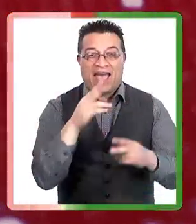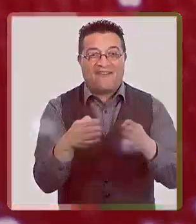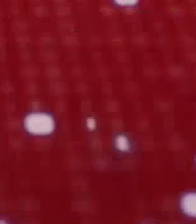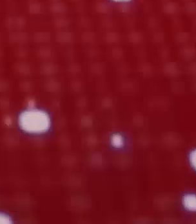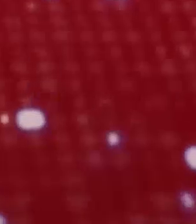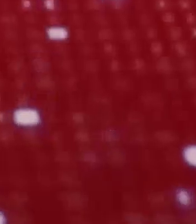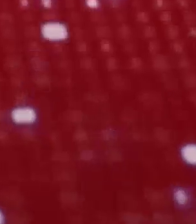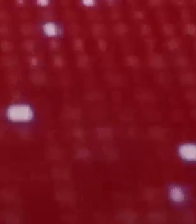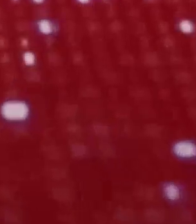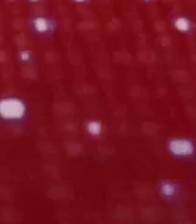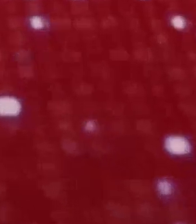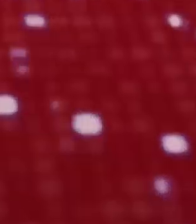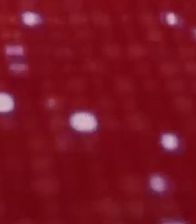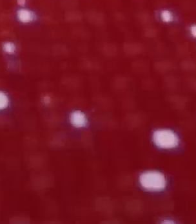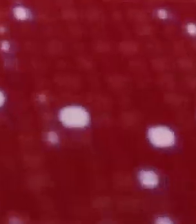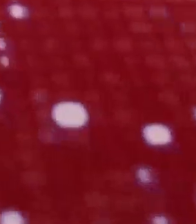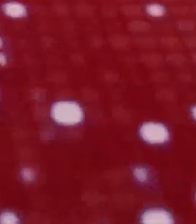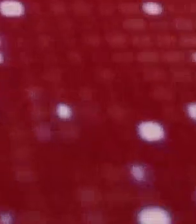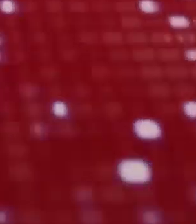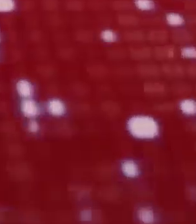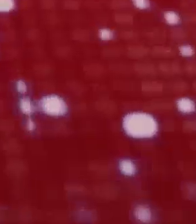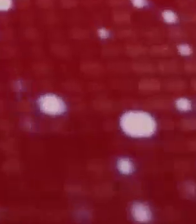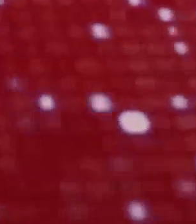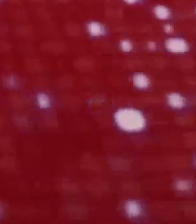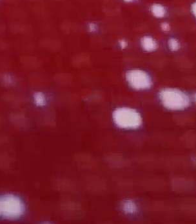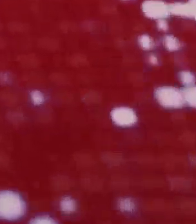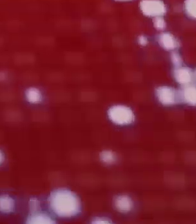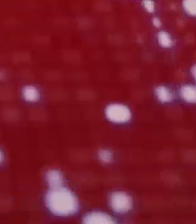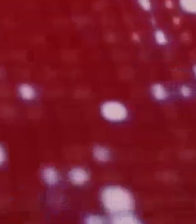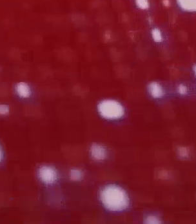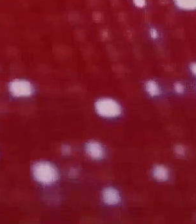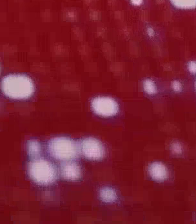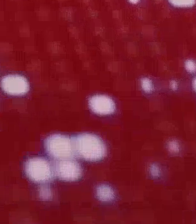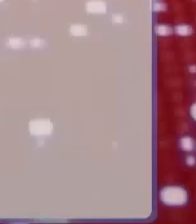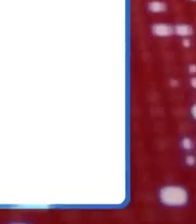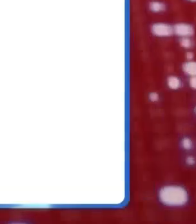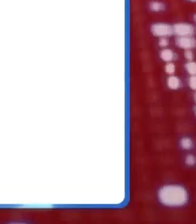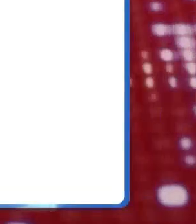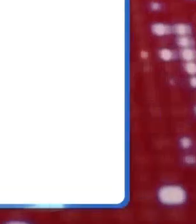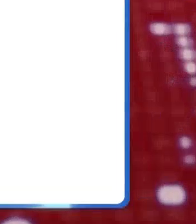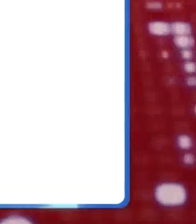Chile. Arcatel presentó Portavoz Noticias.